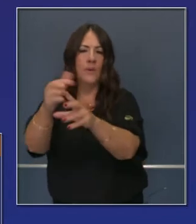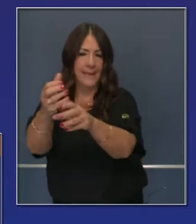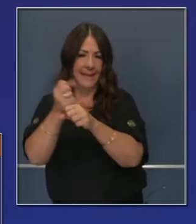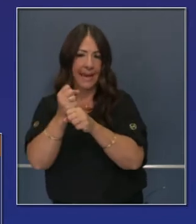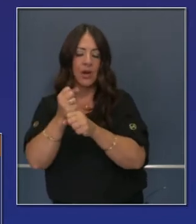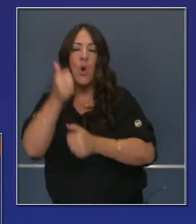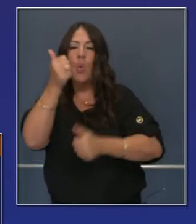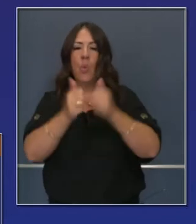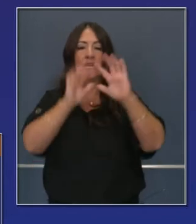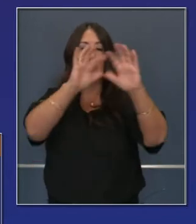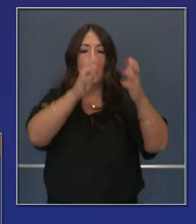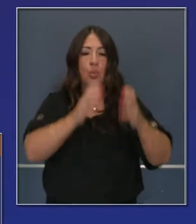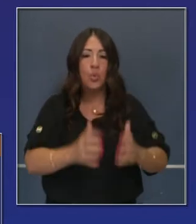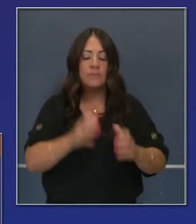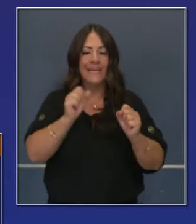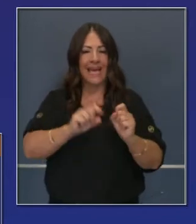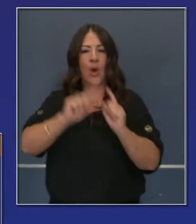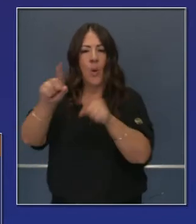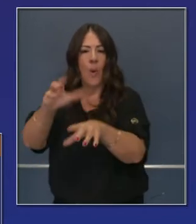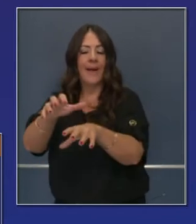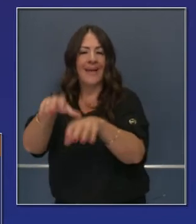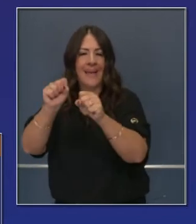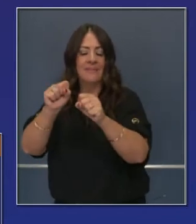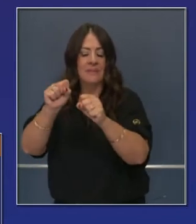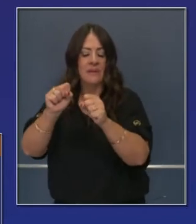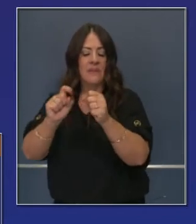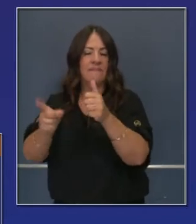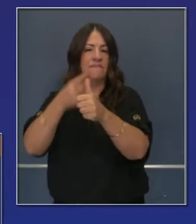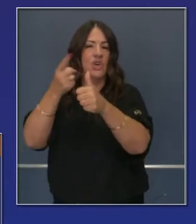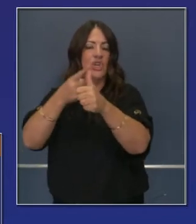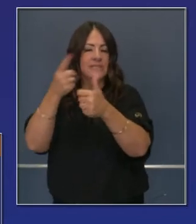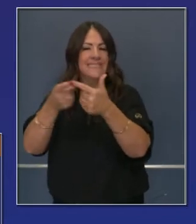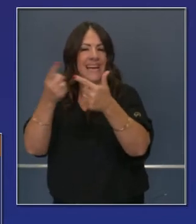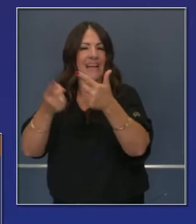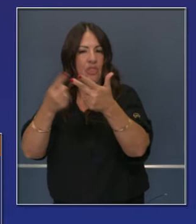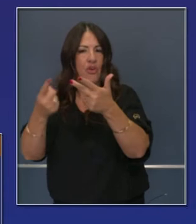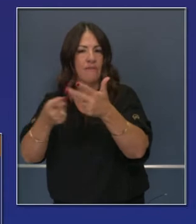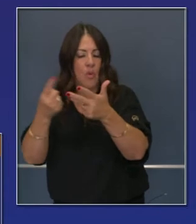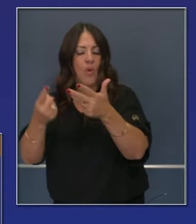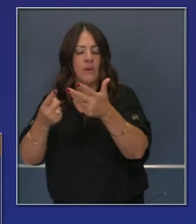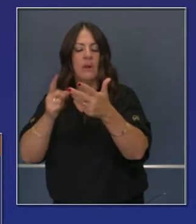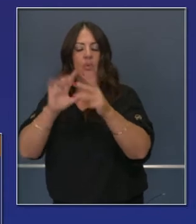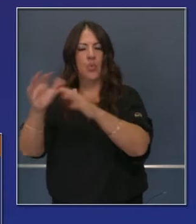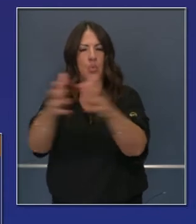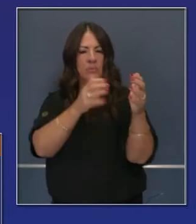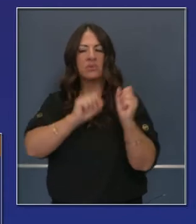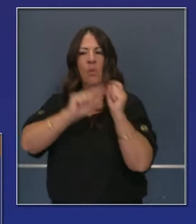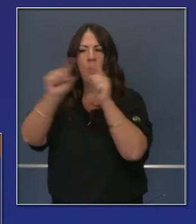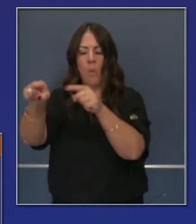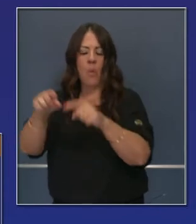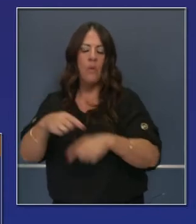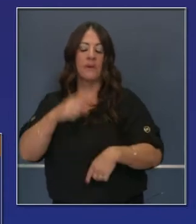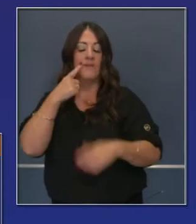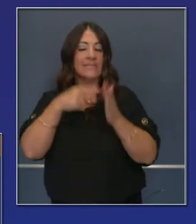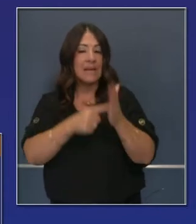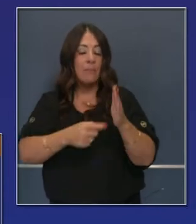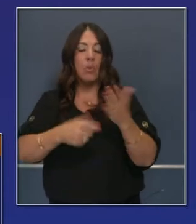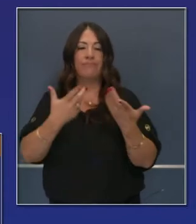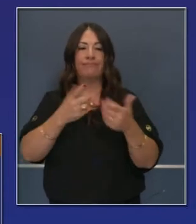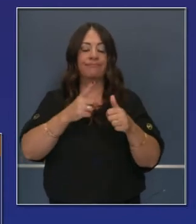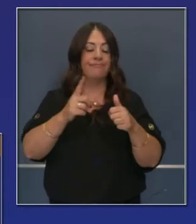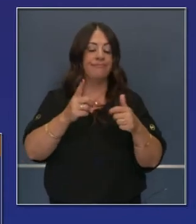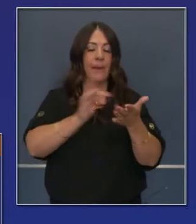vacunas, dónde buscar las vacunas, dónde ponerse en fila, de acuerdo a las prioridades de distribución, de acuerdo al